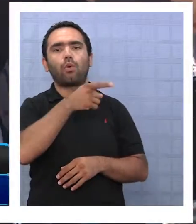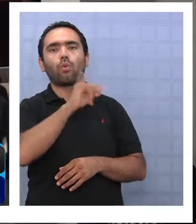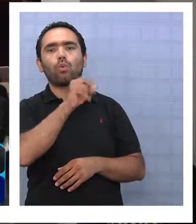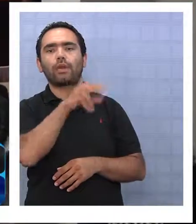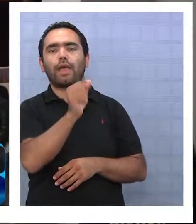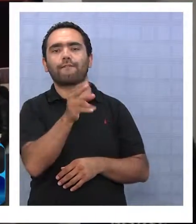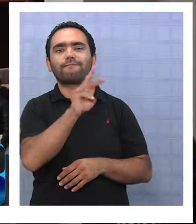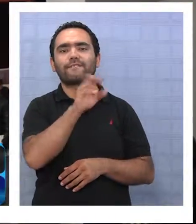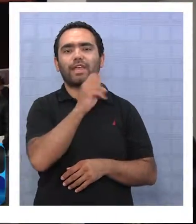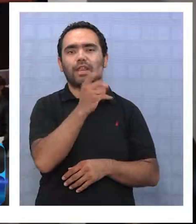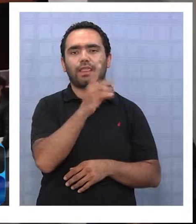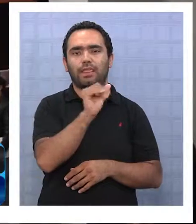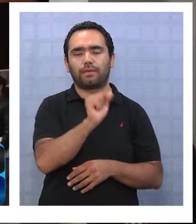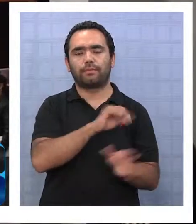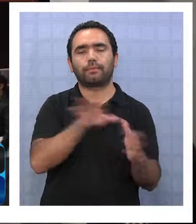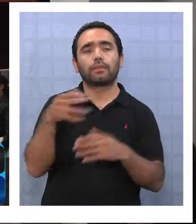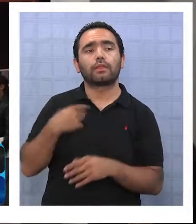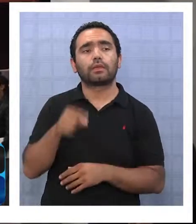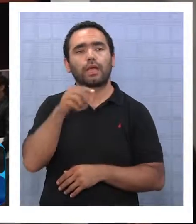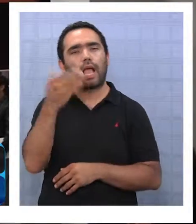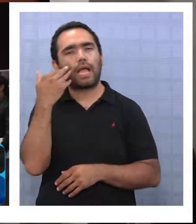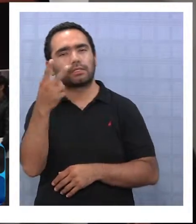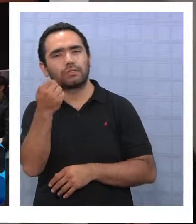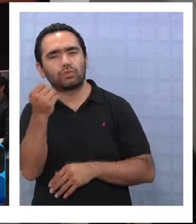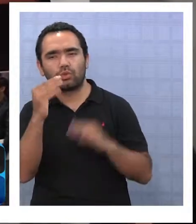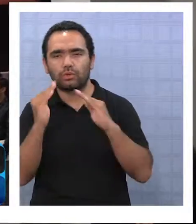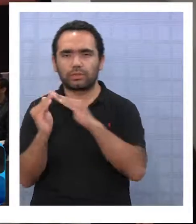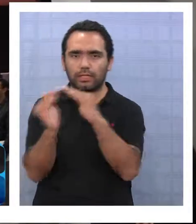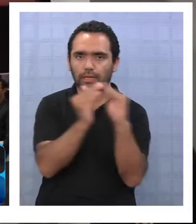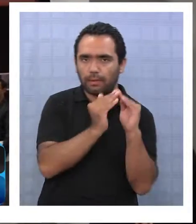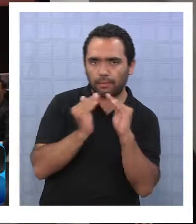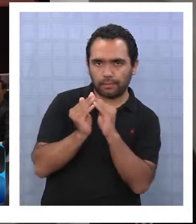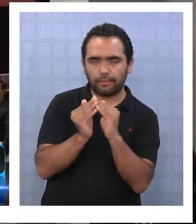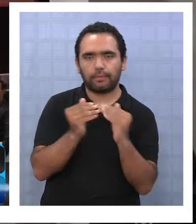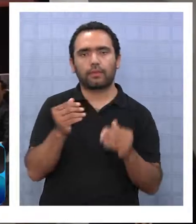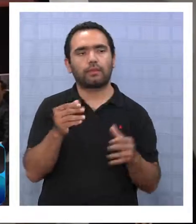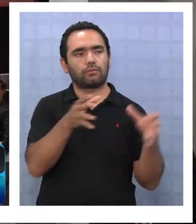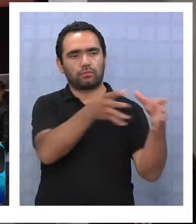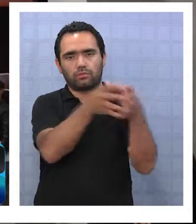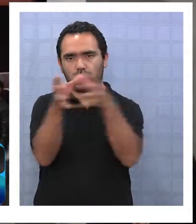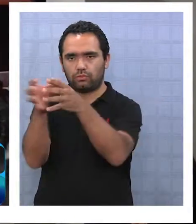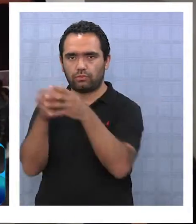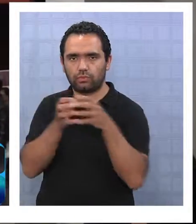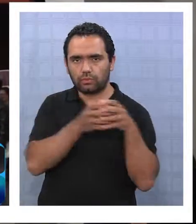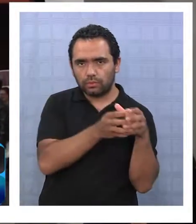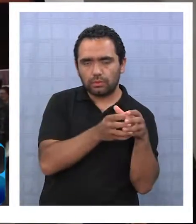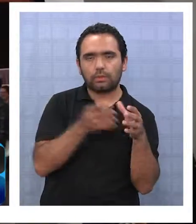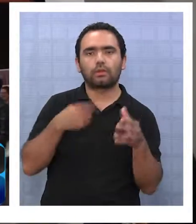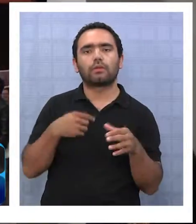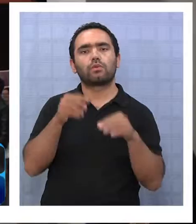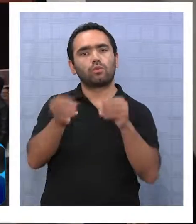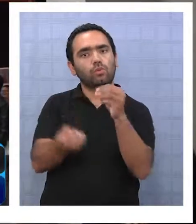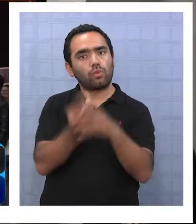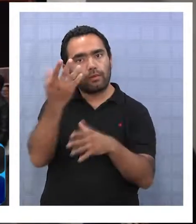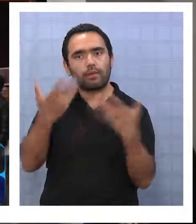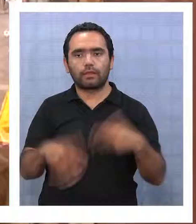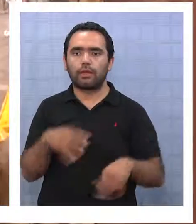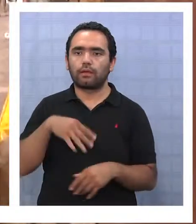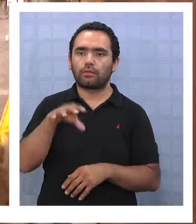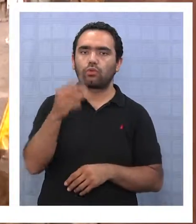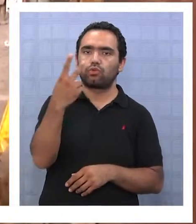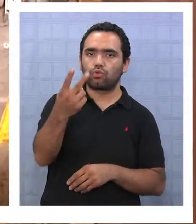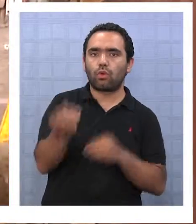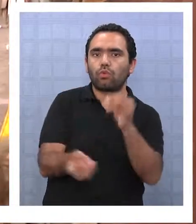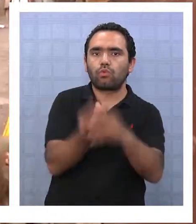catastro que realizamos semestralmente, 12 campamentos, pero en esta nueva actualización que estamos realizando ahora precisamente, ya tenemos detectados dos nuevos